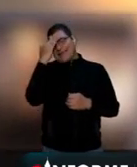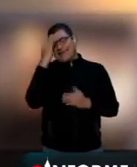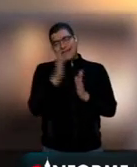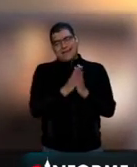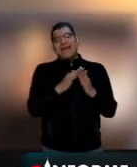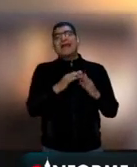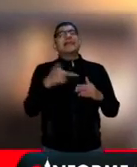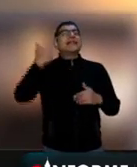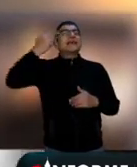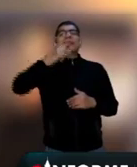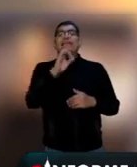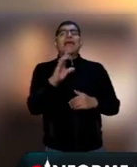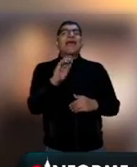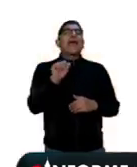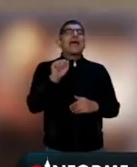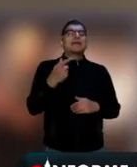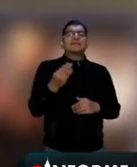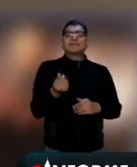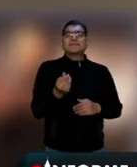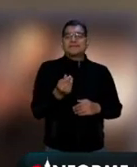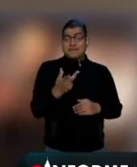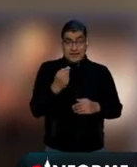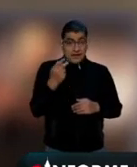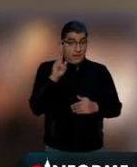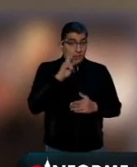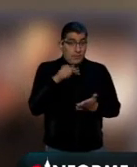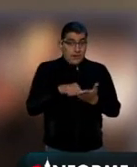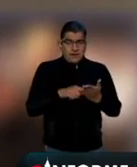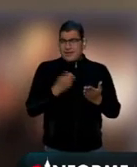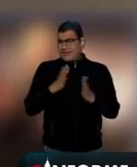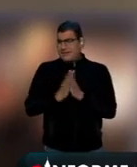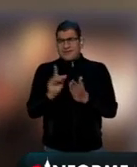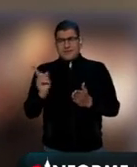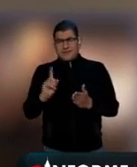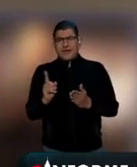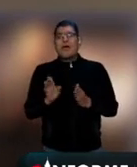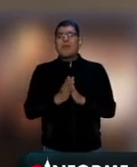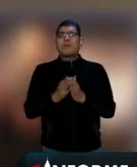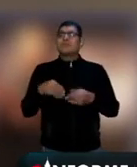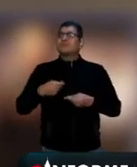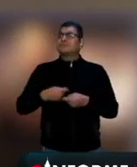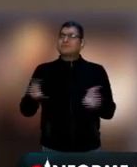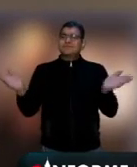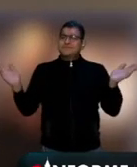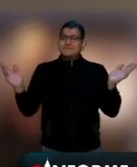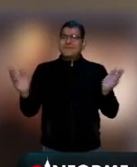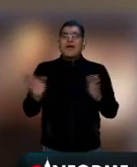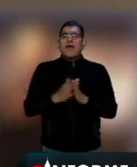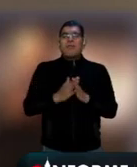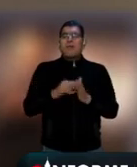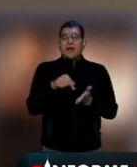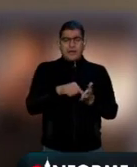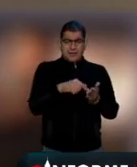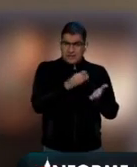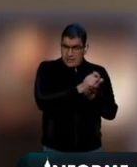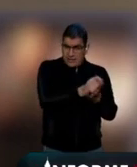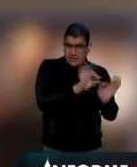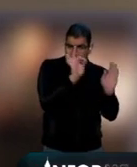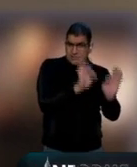dicho mucho, no hay una sola prueba de nada. Eso no es un libro, es un libelo. Eso no es una obra.